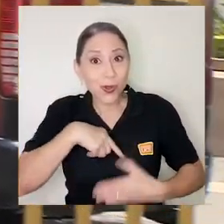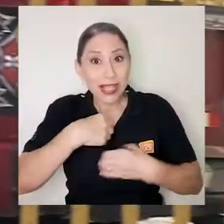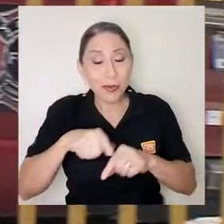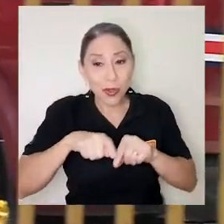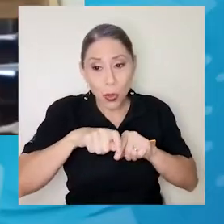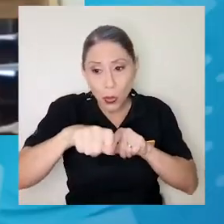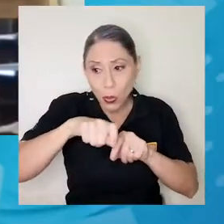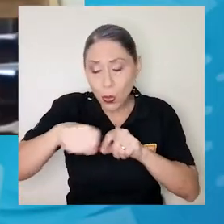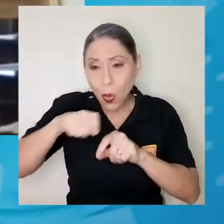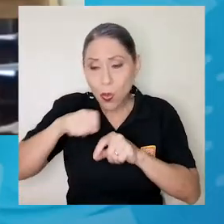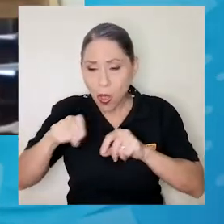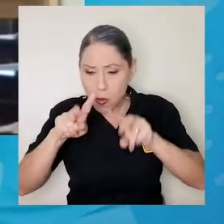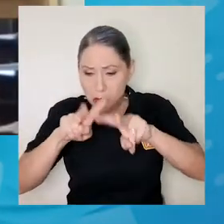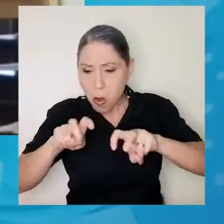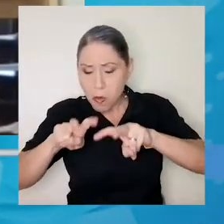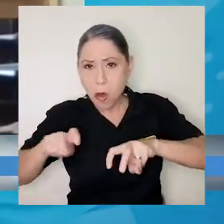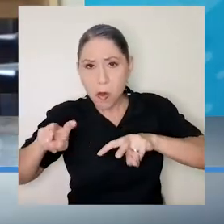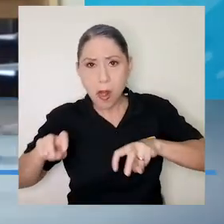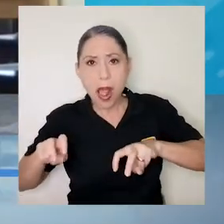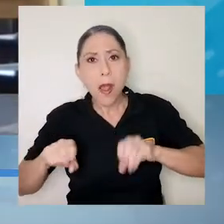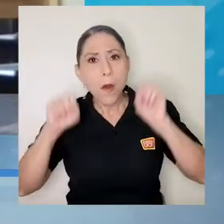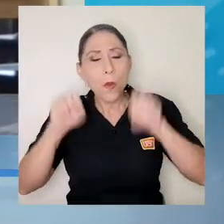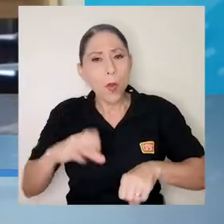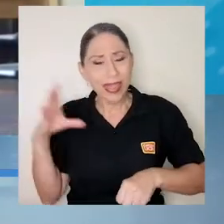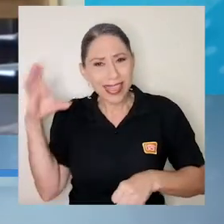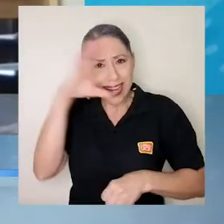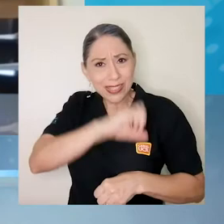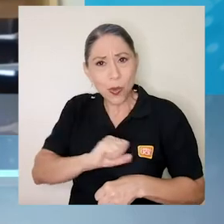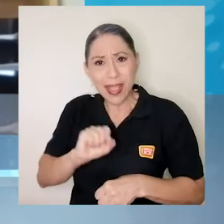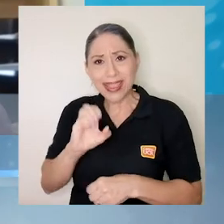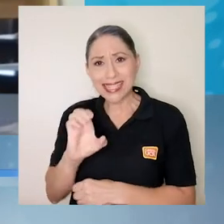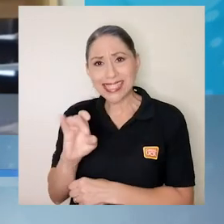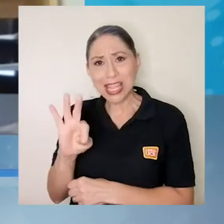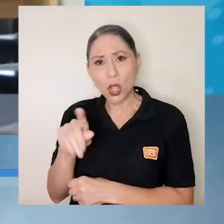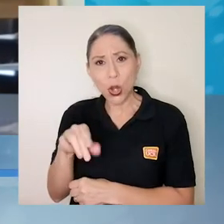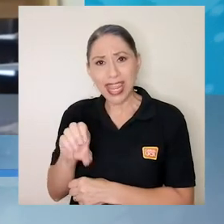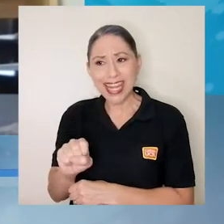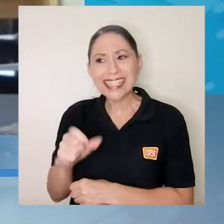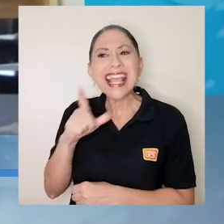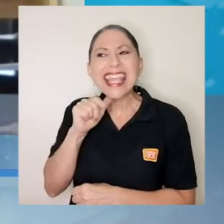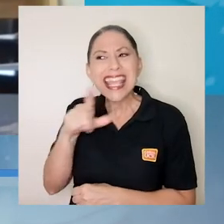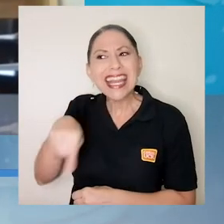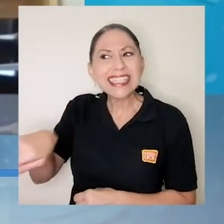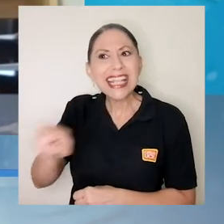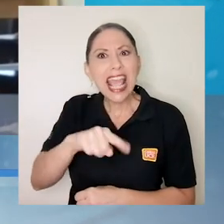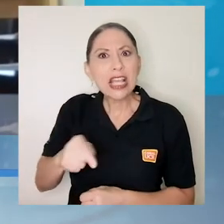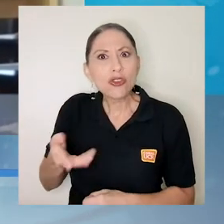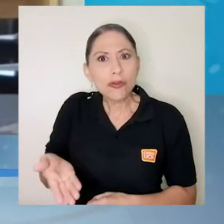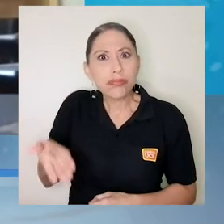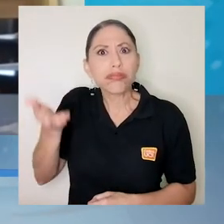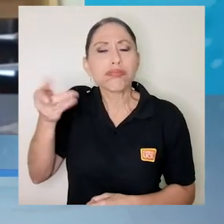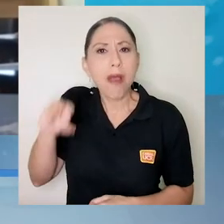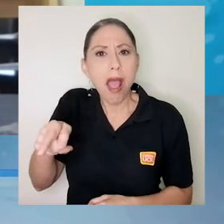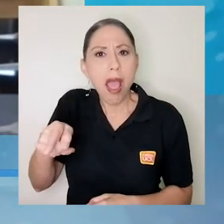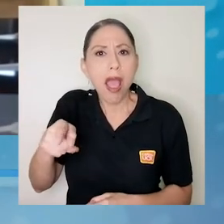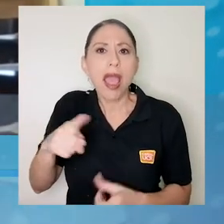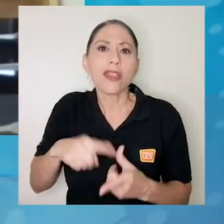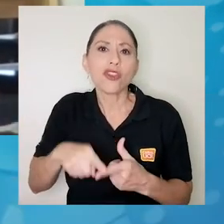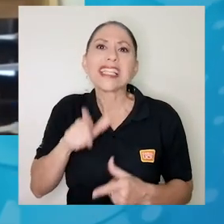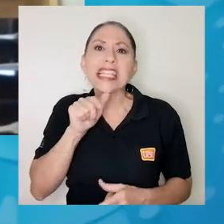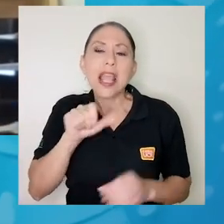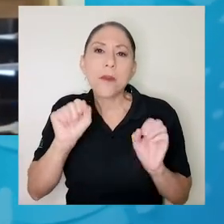estamos realizando, porque entonces pueden ver cuáles pacientes tienen estas citoquinas elevadas y a cuáles se podrían entonces